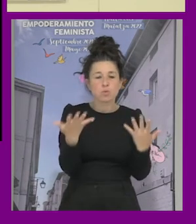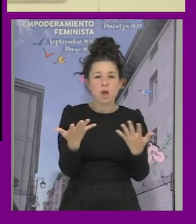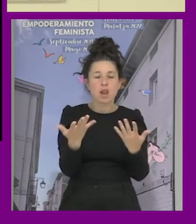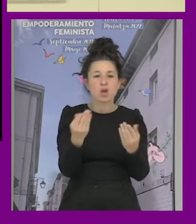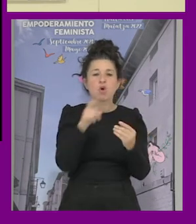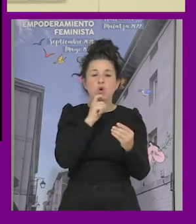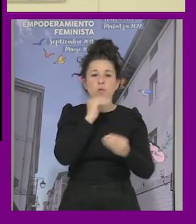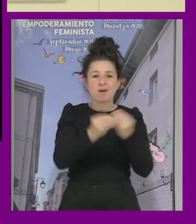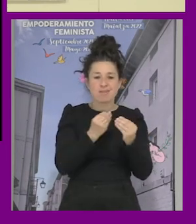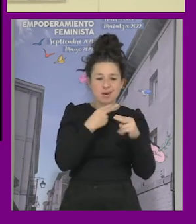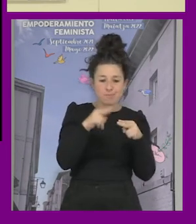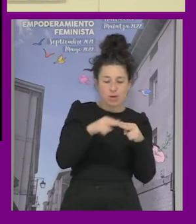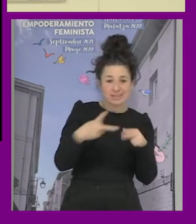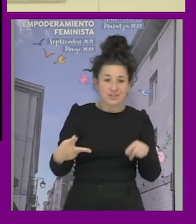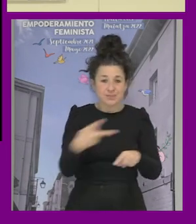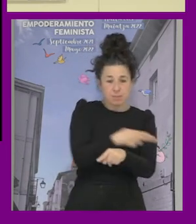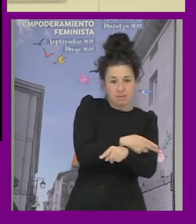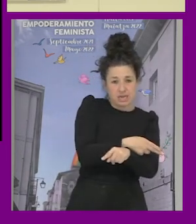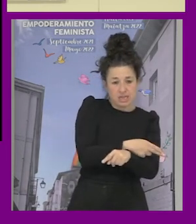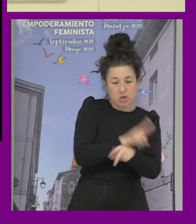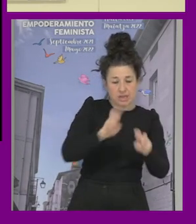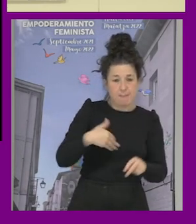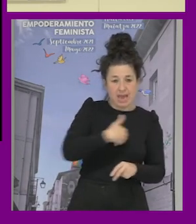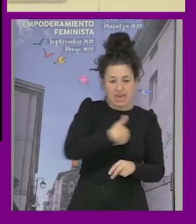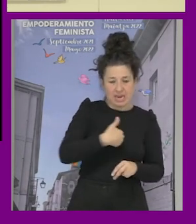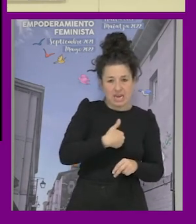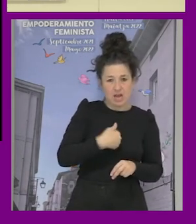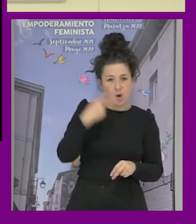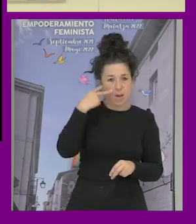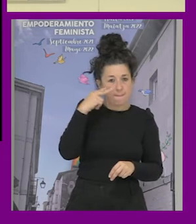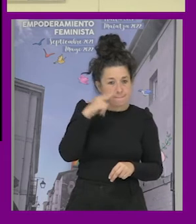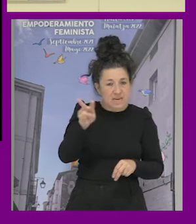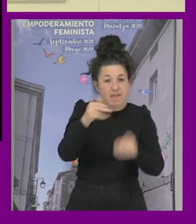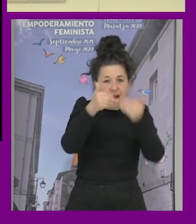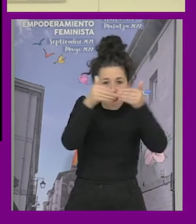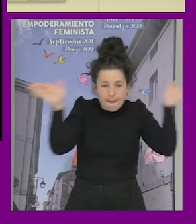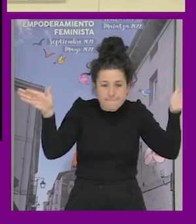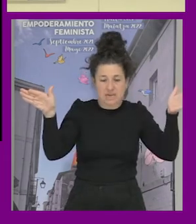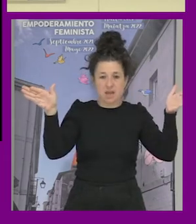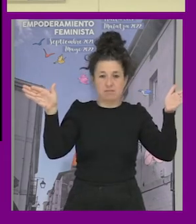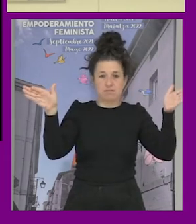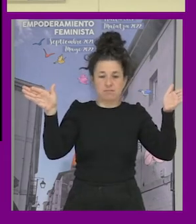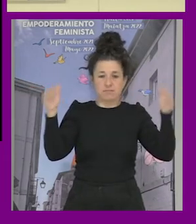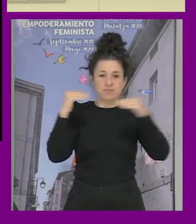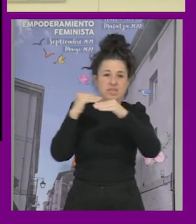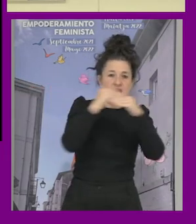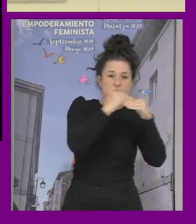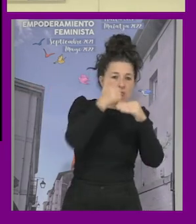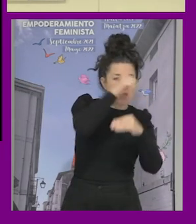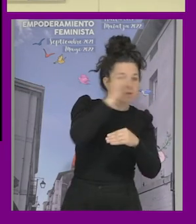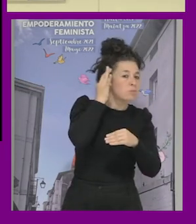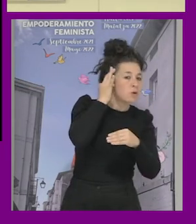políticas de prevención en temas de género es una mirada amplia que articule igualdad mujer hombre y LGTBI